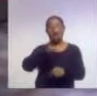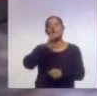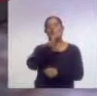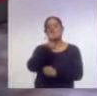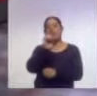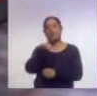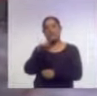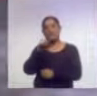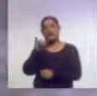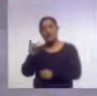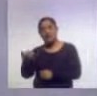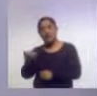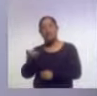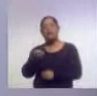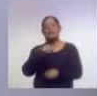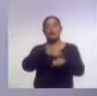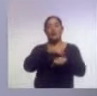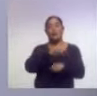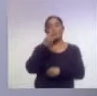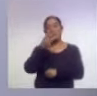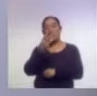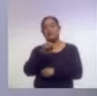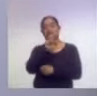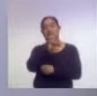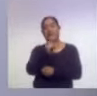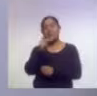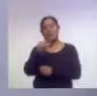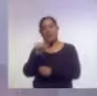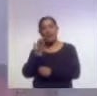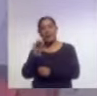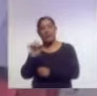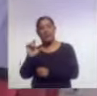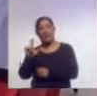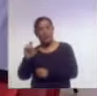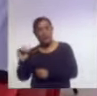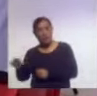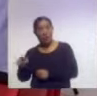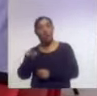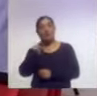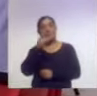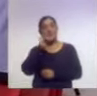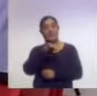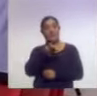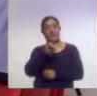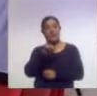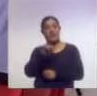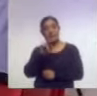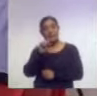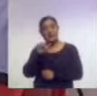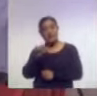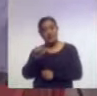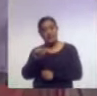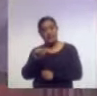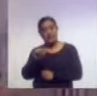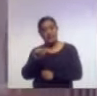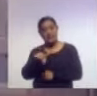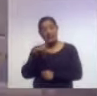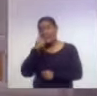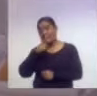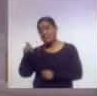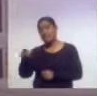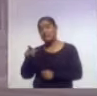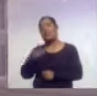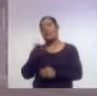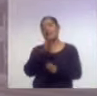3, ubicado en San Pablo Apetatitlán, Mirna Briones Rojas. Refirió que en el primer semestre, este CENDI recibió